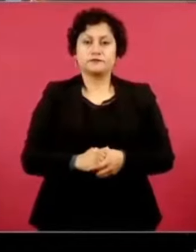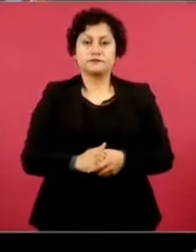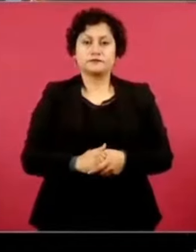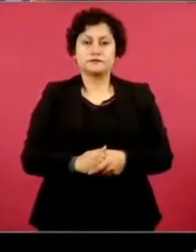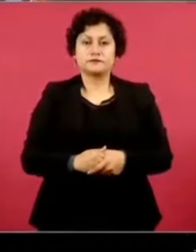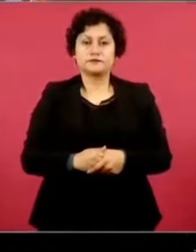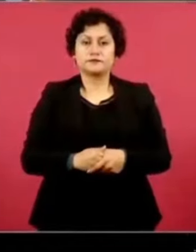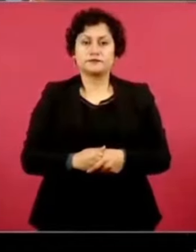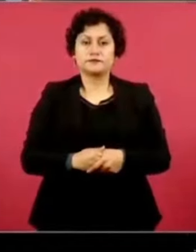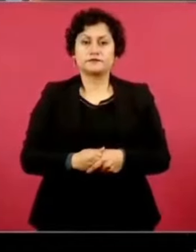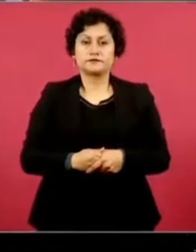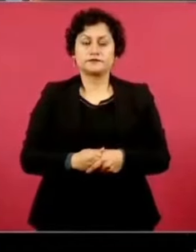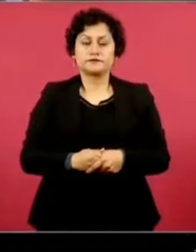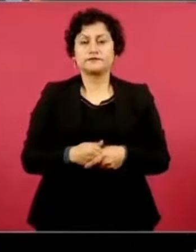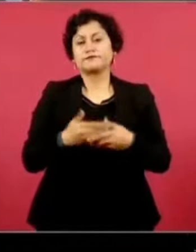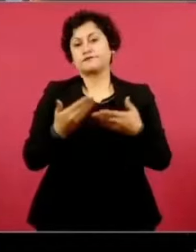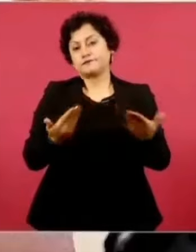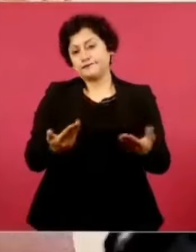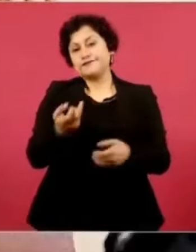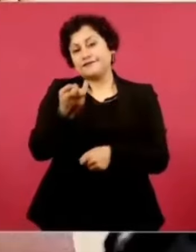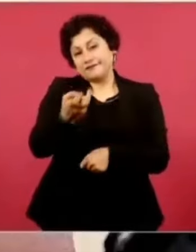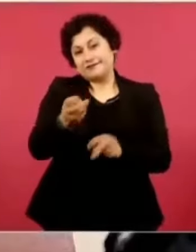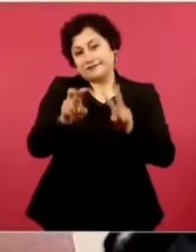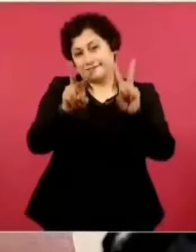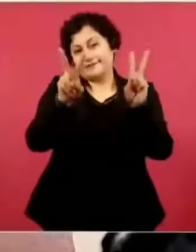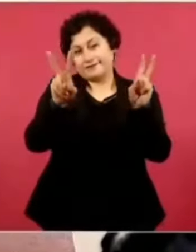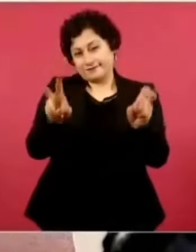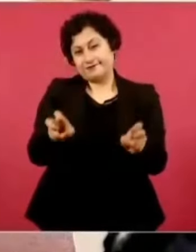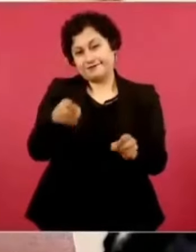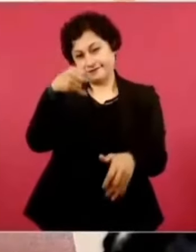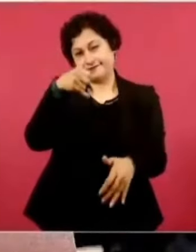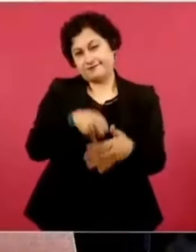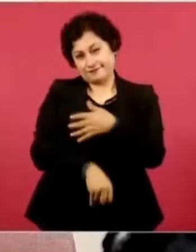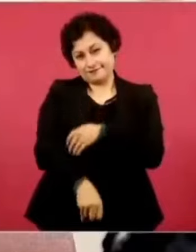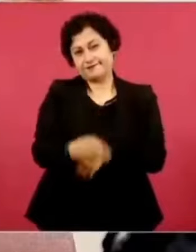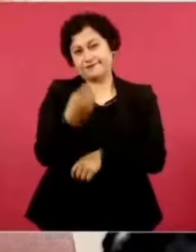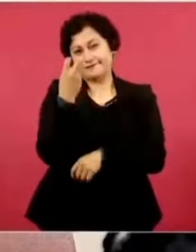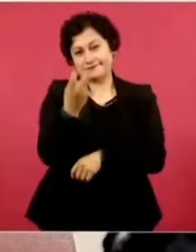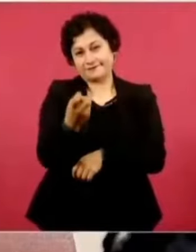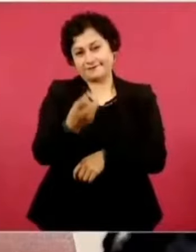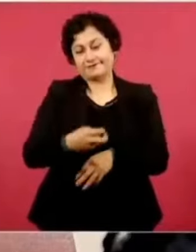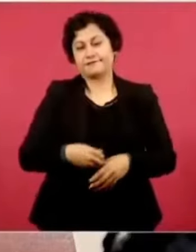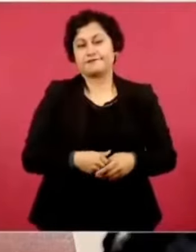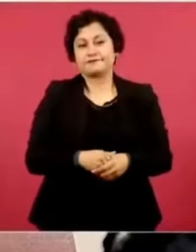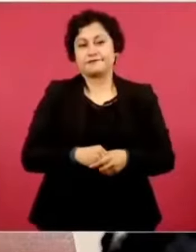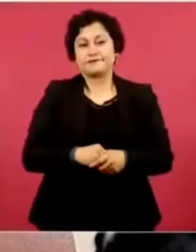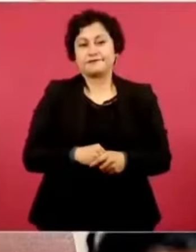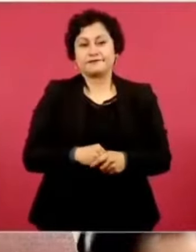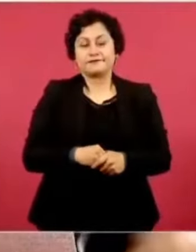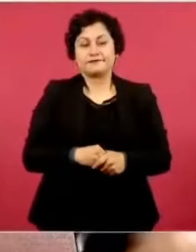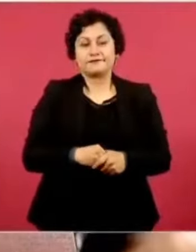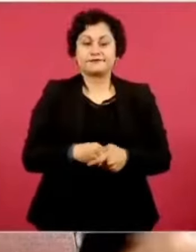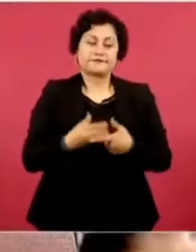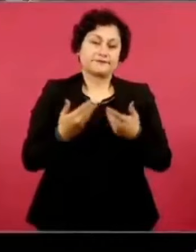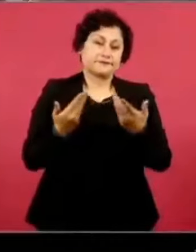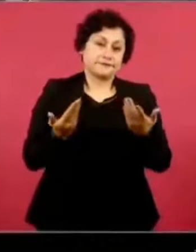Ese es el asunto, ese es el fondo. Entonces,